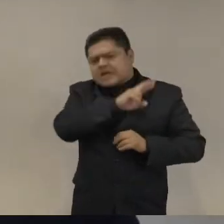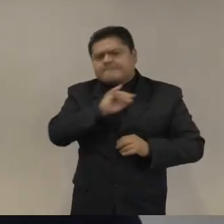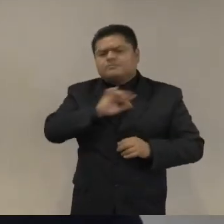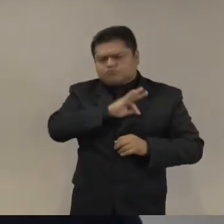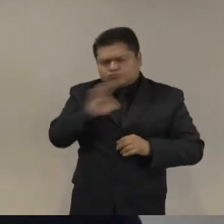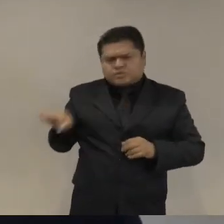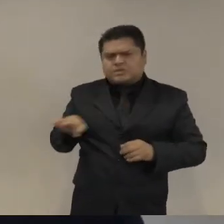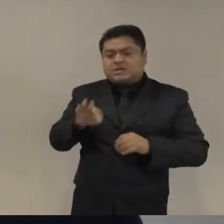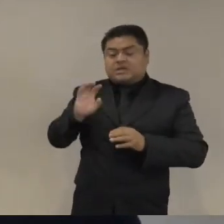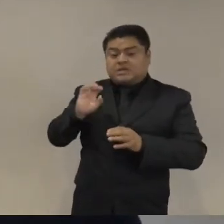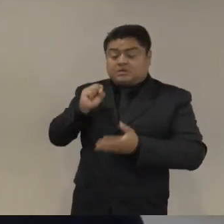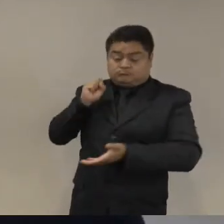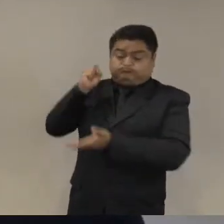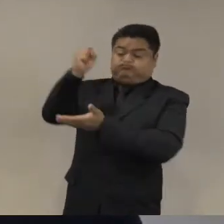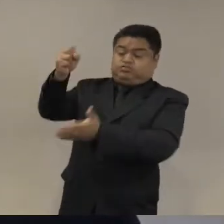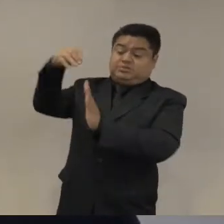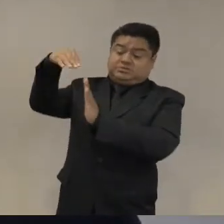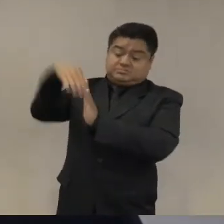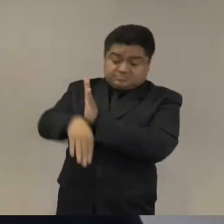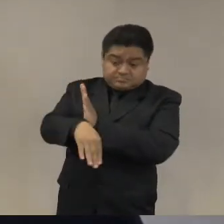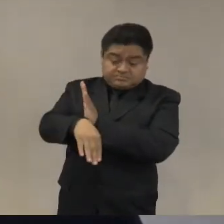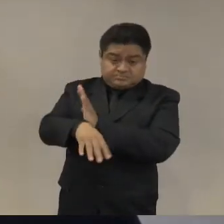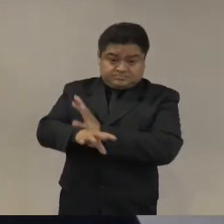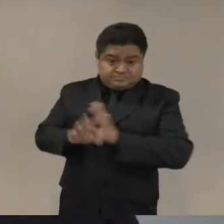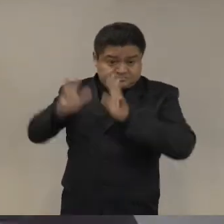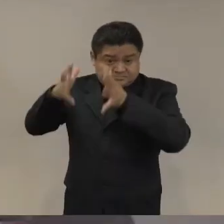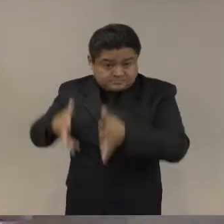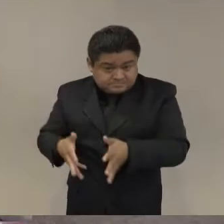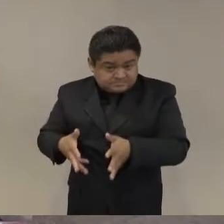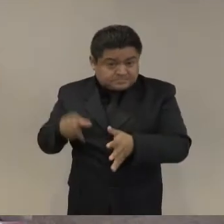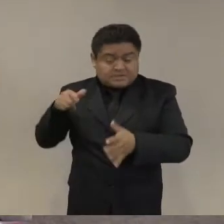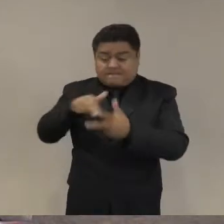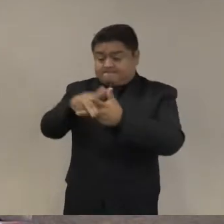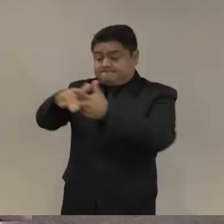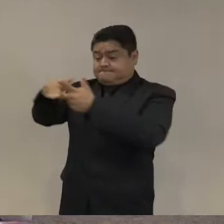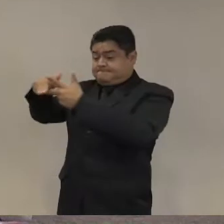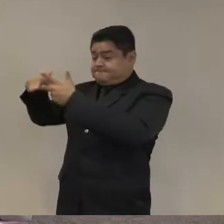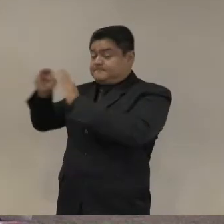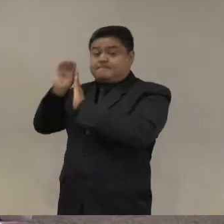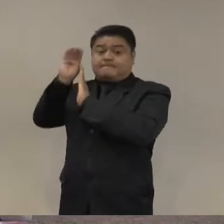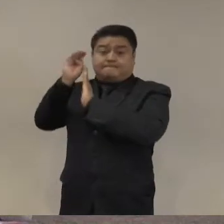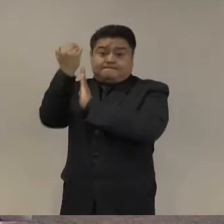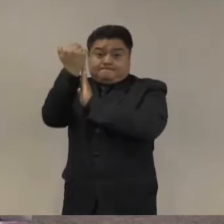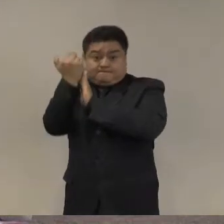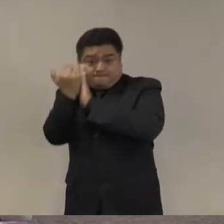una vez que se logre bajar esa tasa de violencia